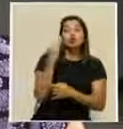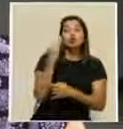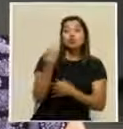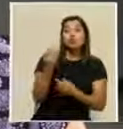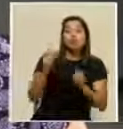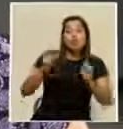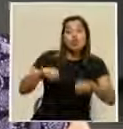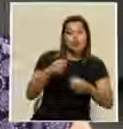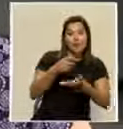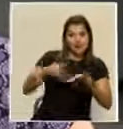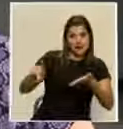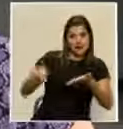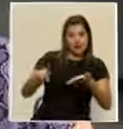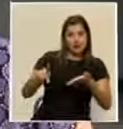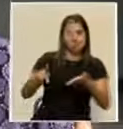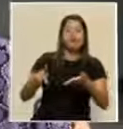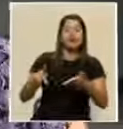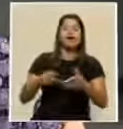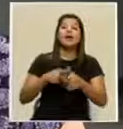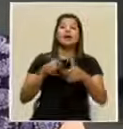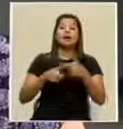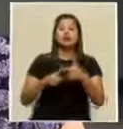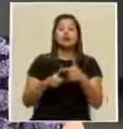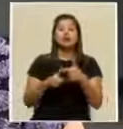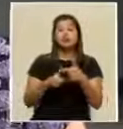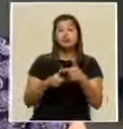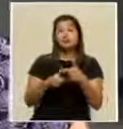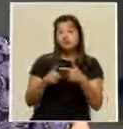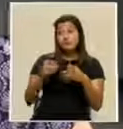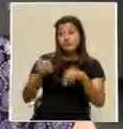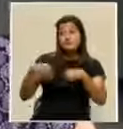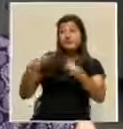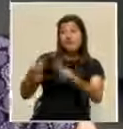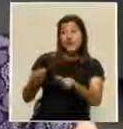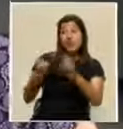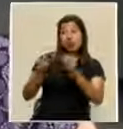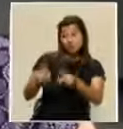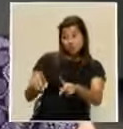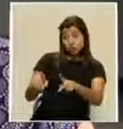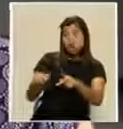¿Verdad? Se ha hablado de la opción de convertir las deudas de colones a dólares.